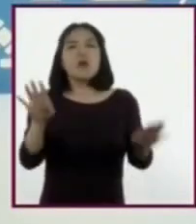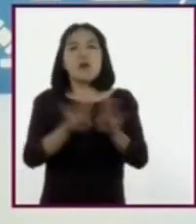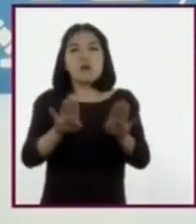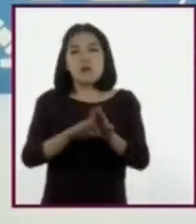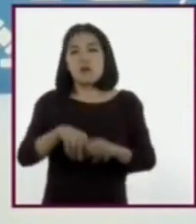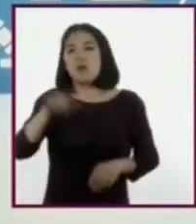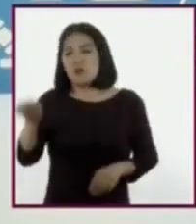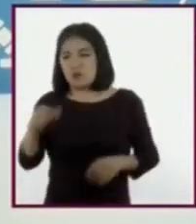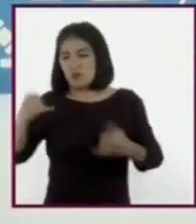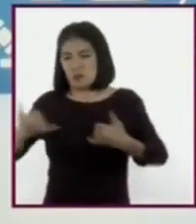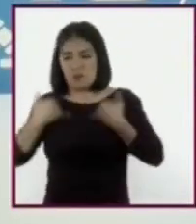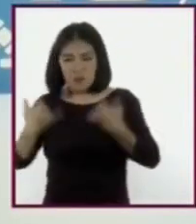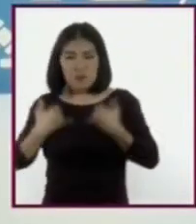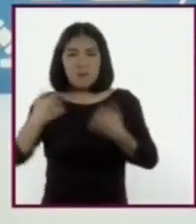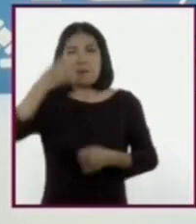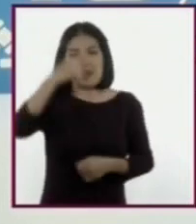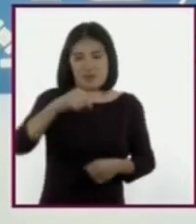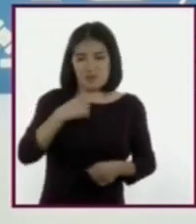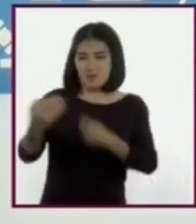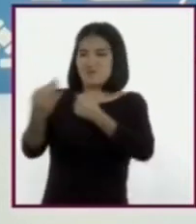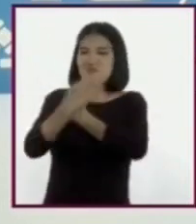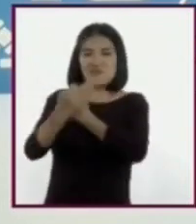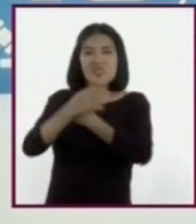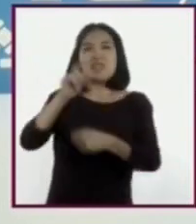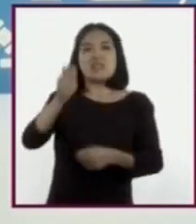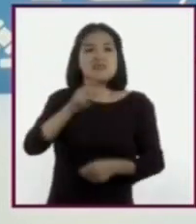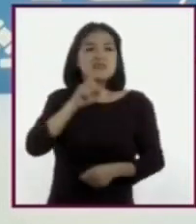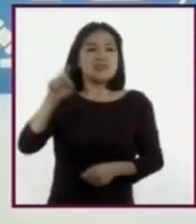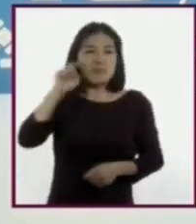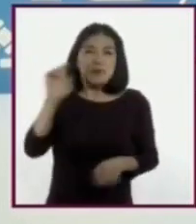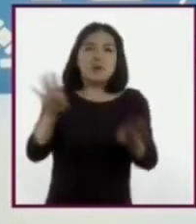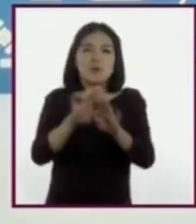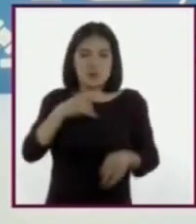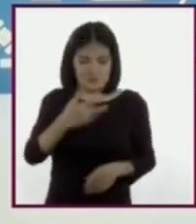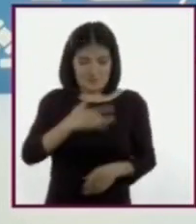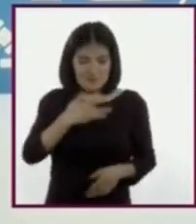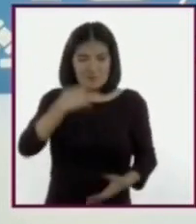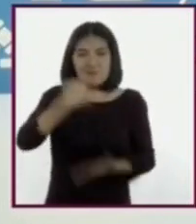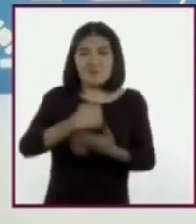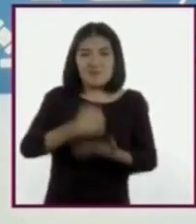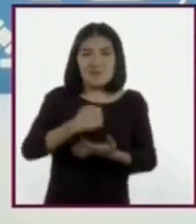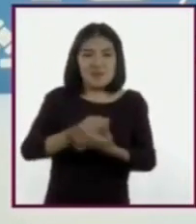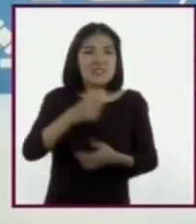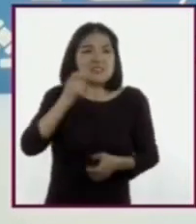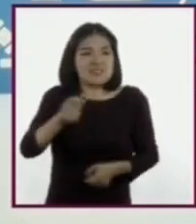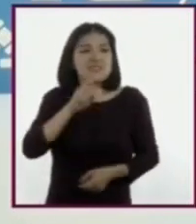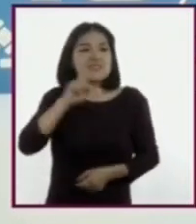o un adolescente defender su sexualidad si se ve presionado por otra persona para ejercerla?